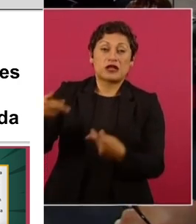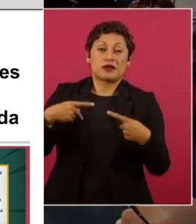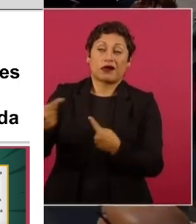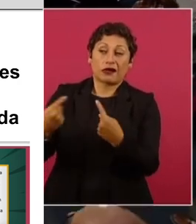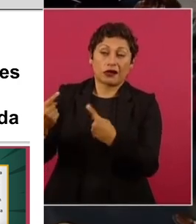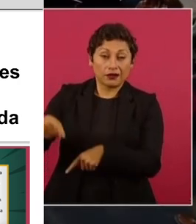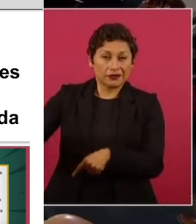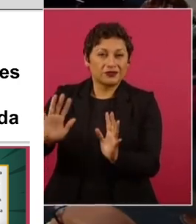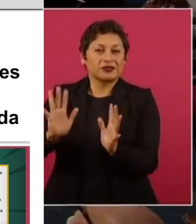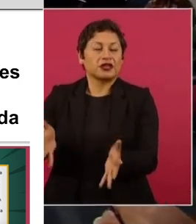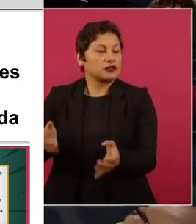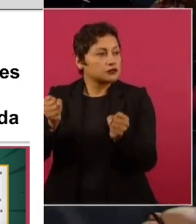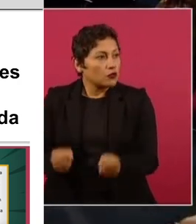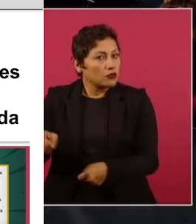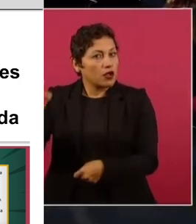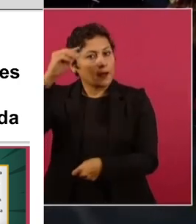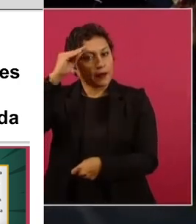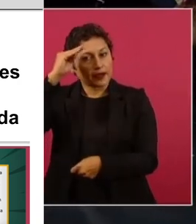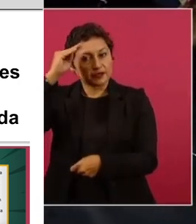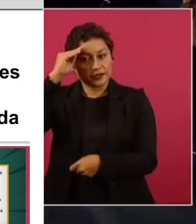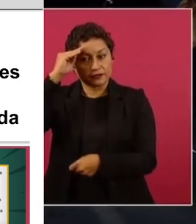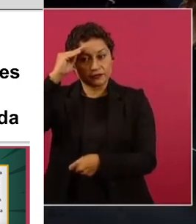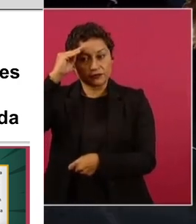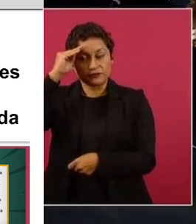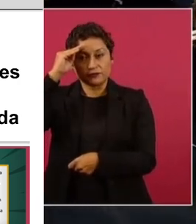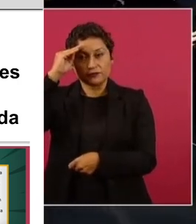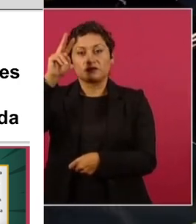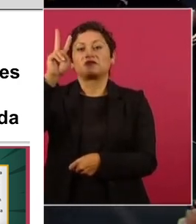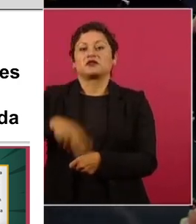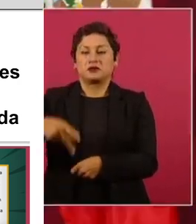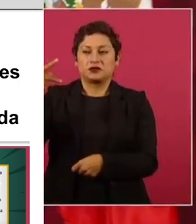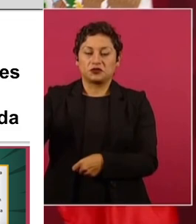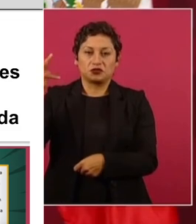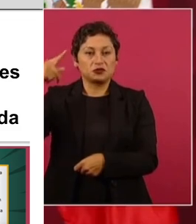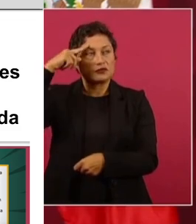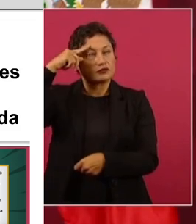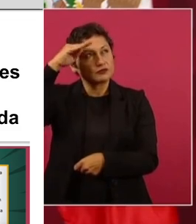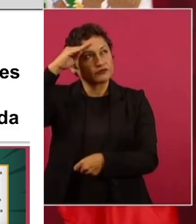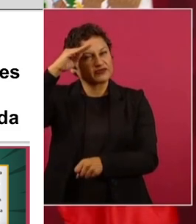con su mente cochambrosa